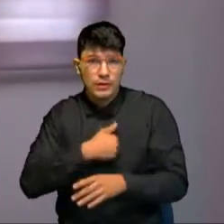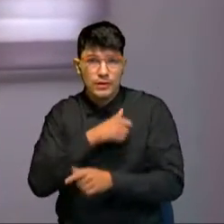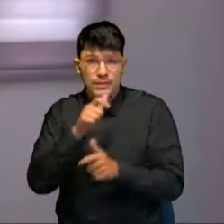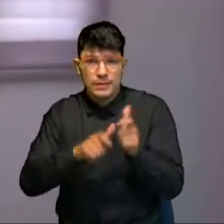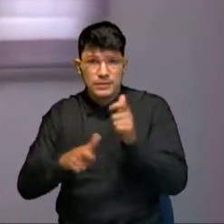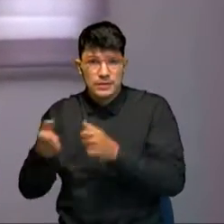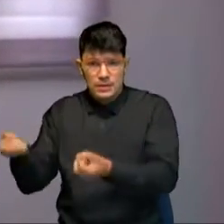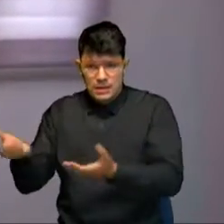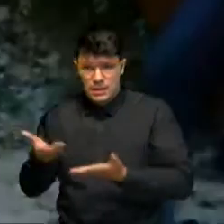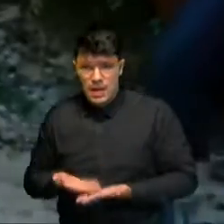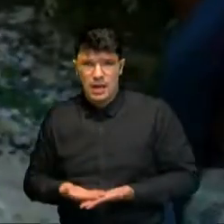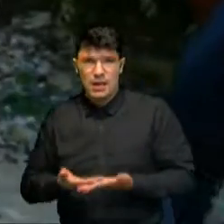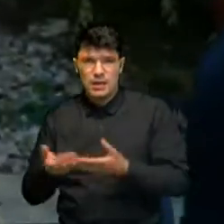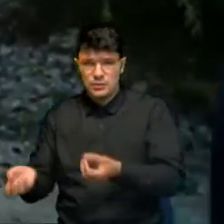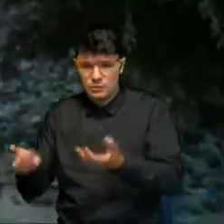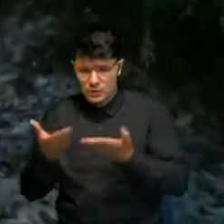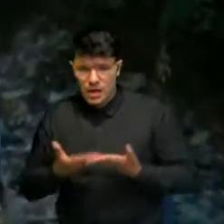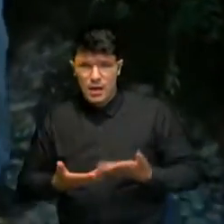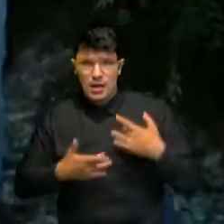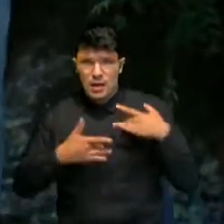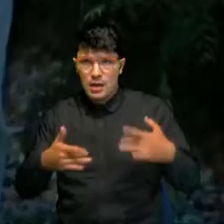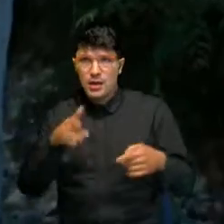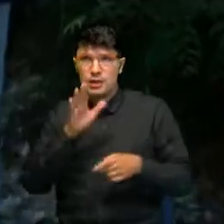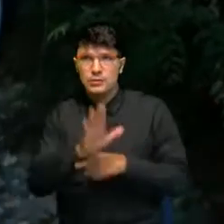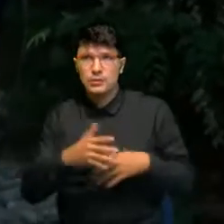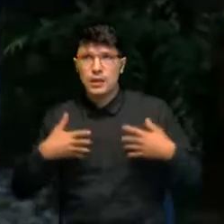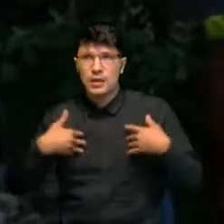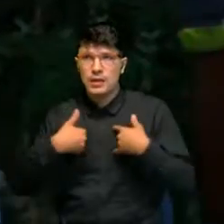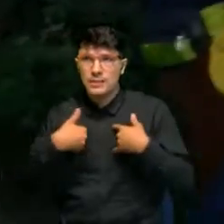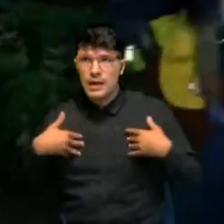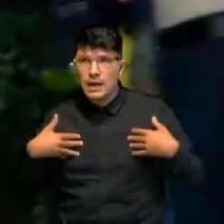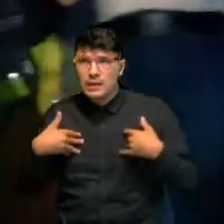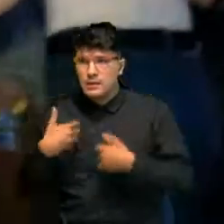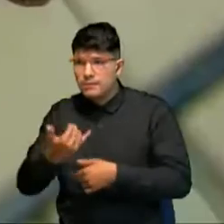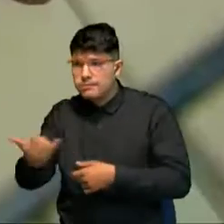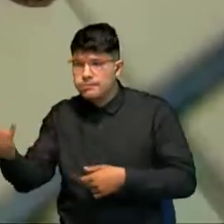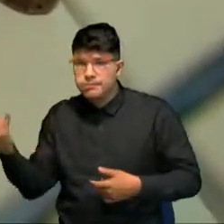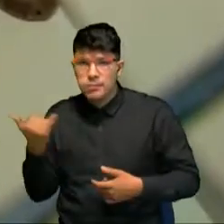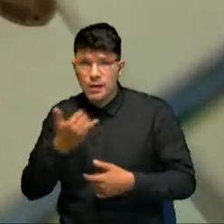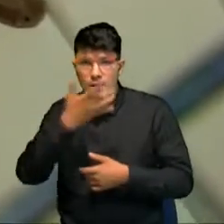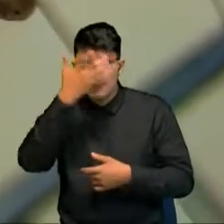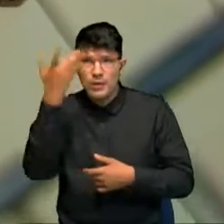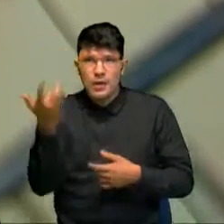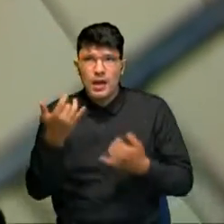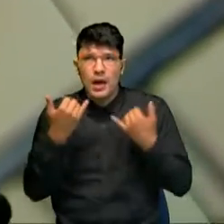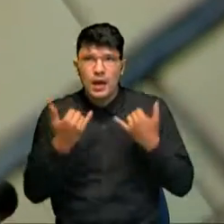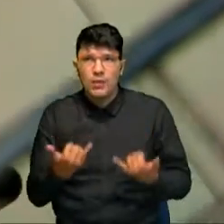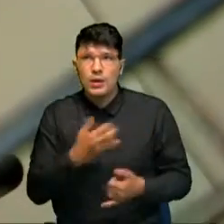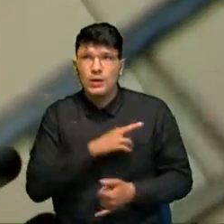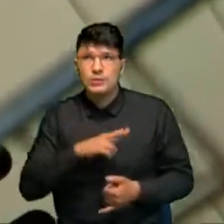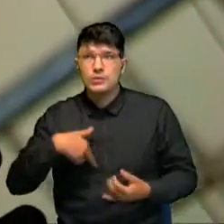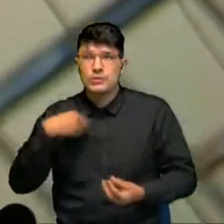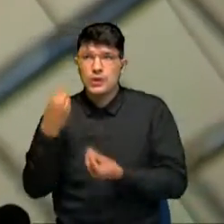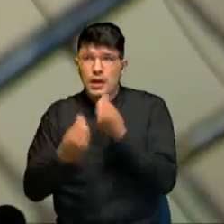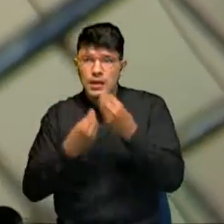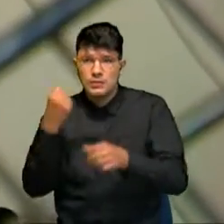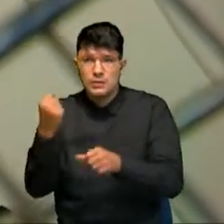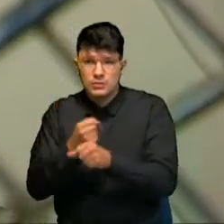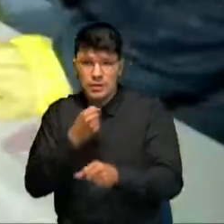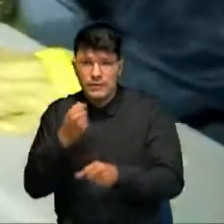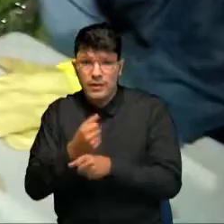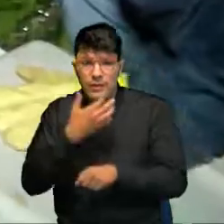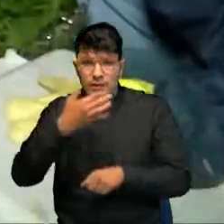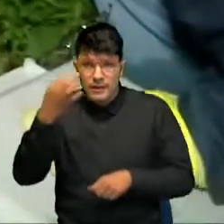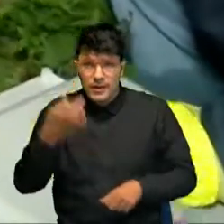entreguen voluntariamente esos animales ya que estamos haciendo un trabajo de corazón, estamos